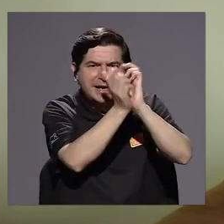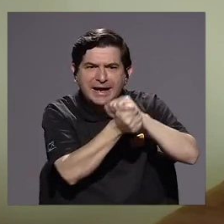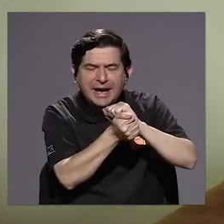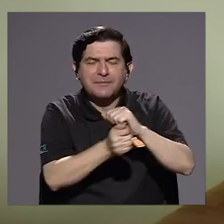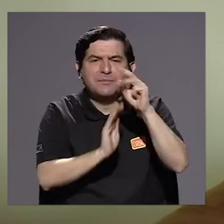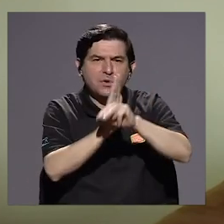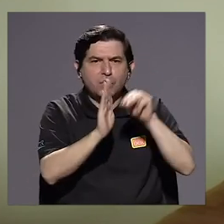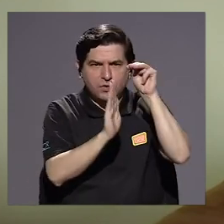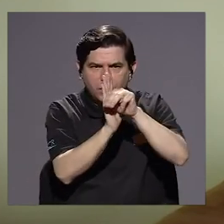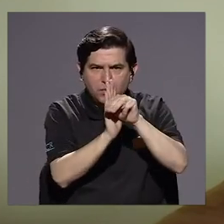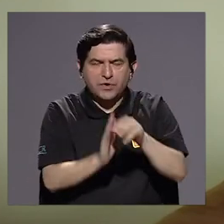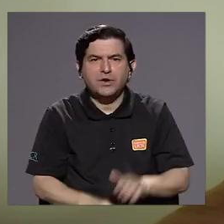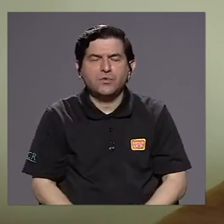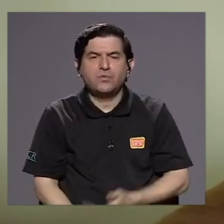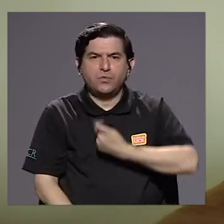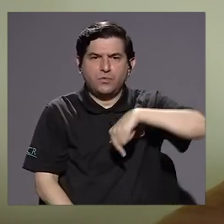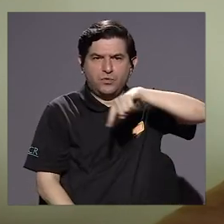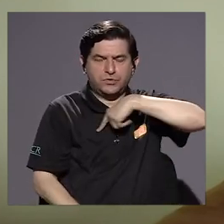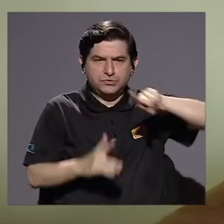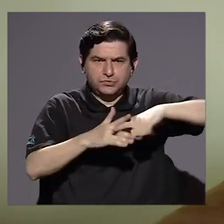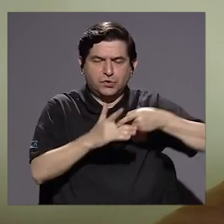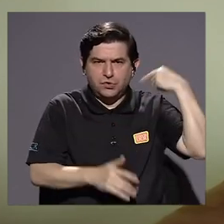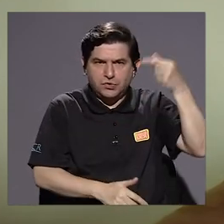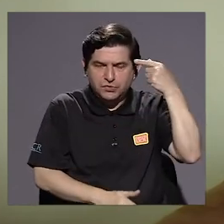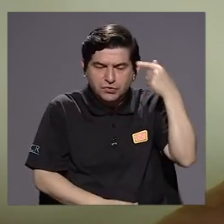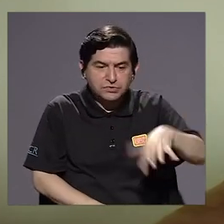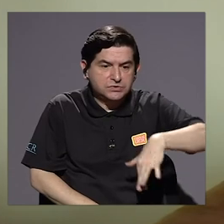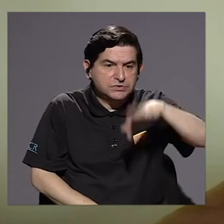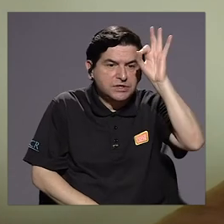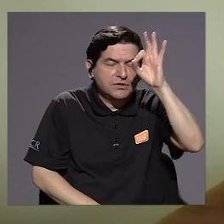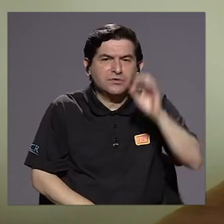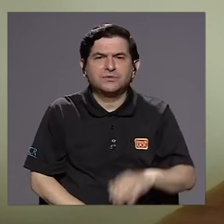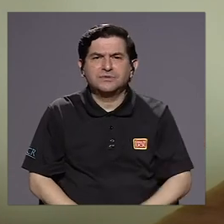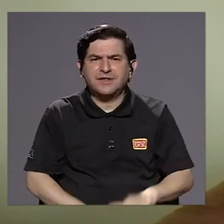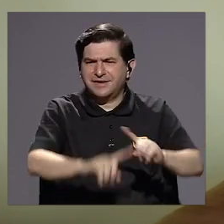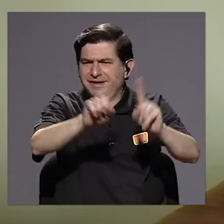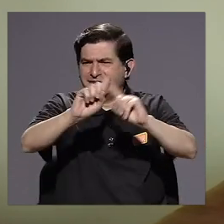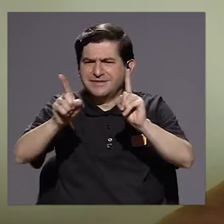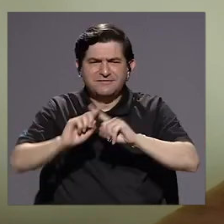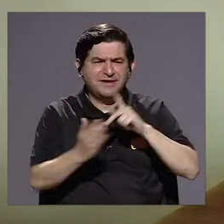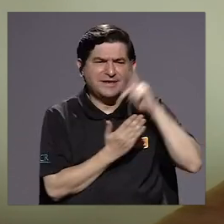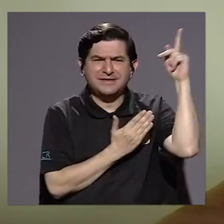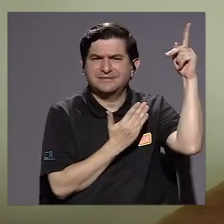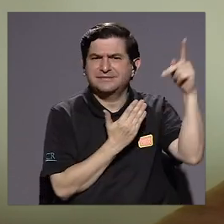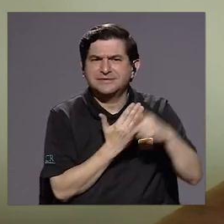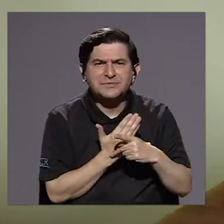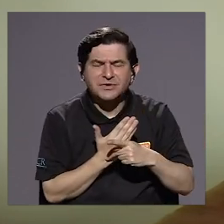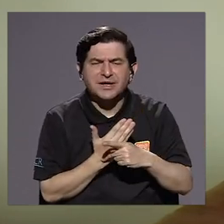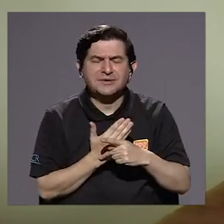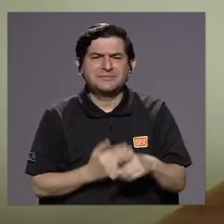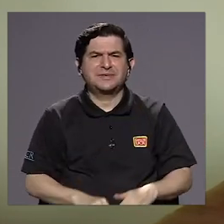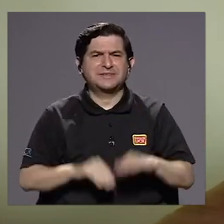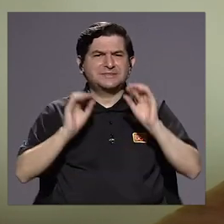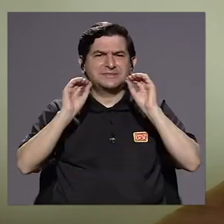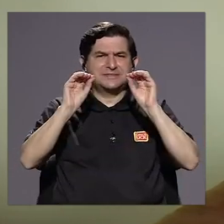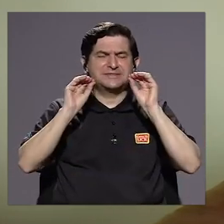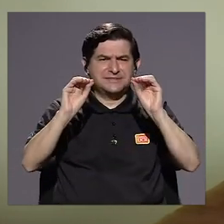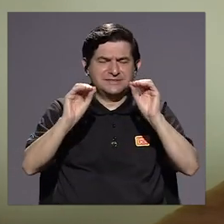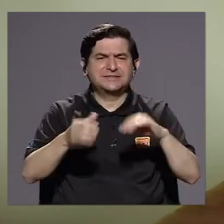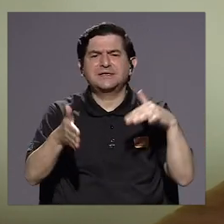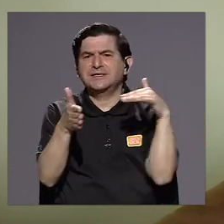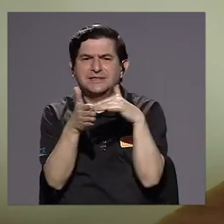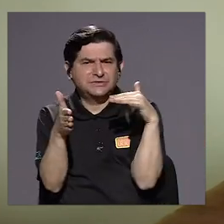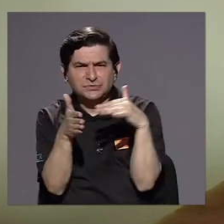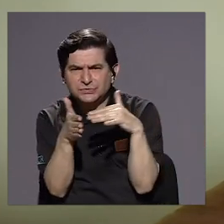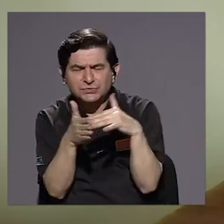cultural. Nosotros llegamos a la administración y nos encontramos una serie de programas educativos, de programas de